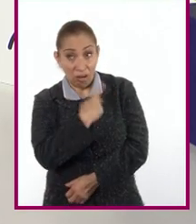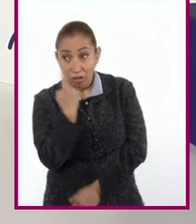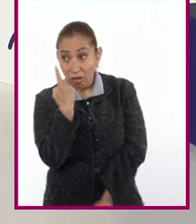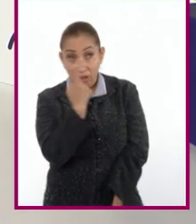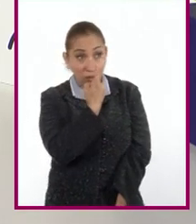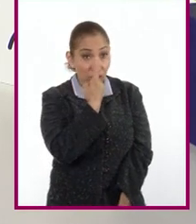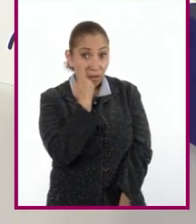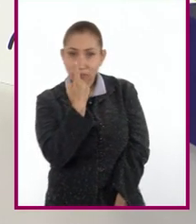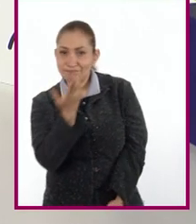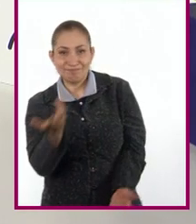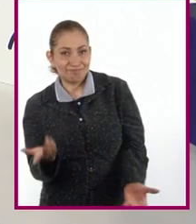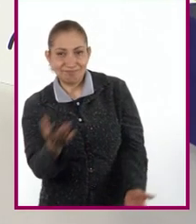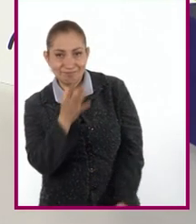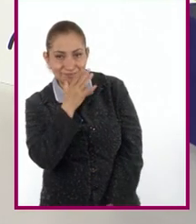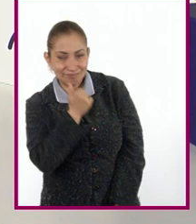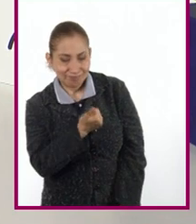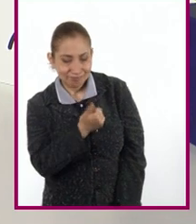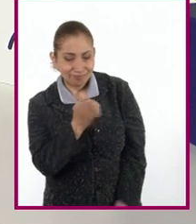entonces...